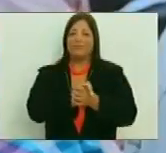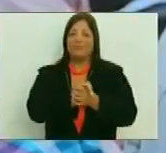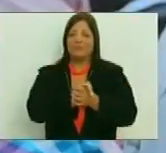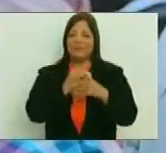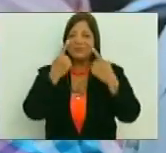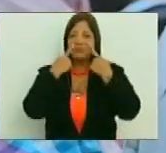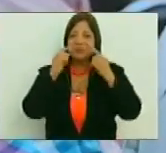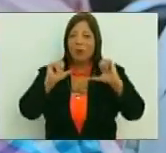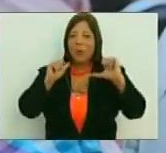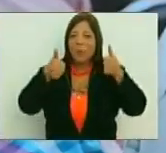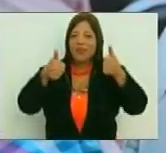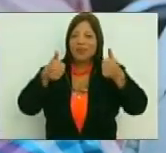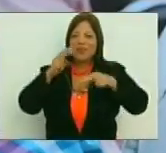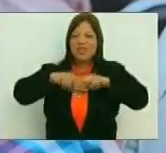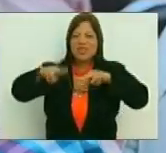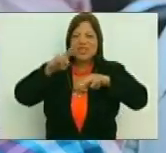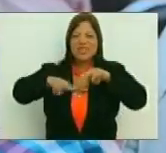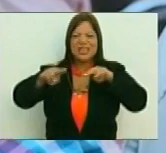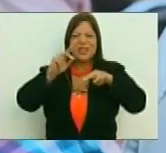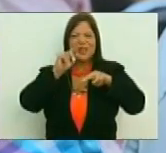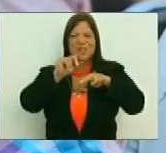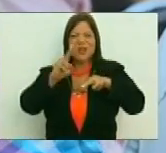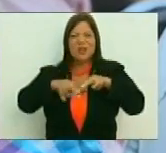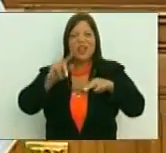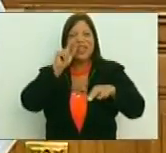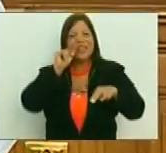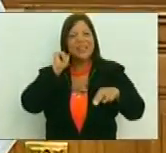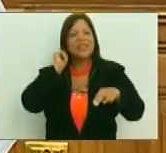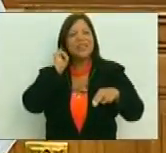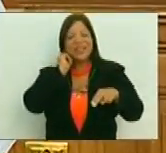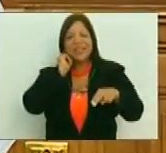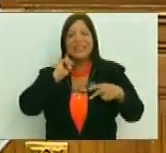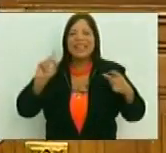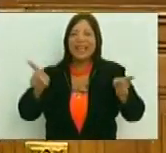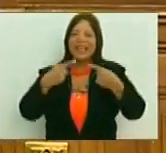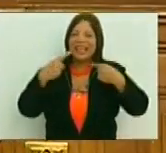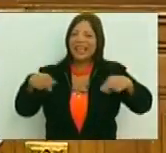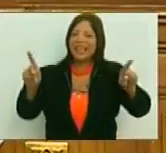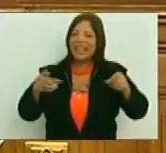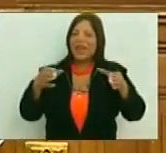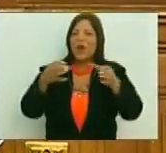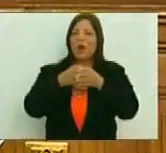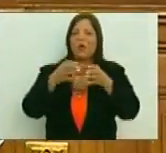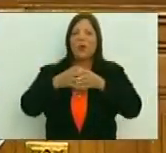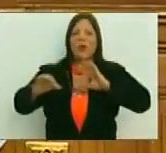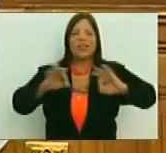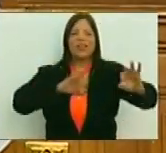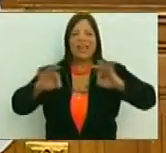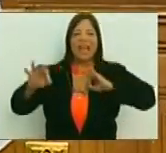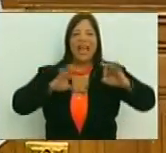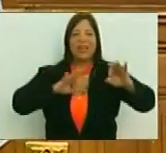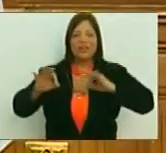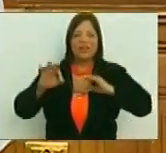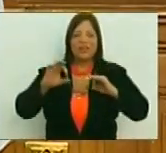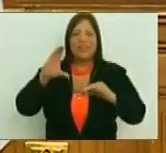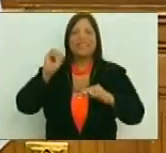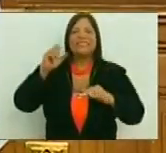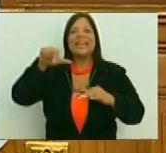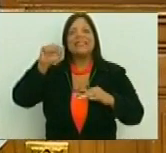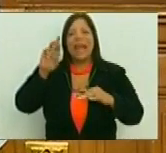con el comienzo con una cantidad de niños del grupo de teatro César Rengifo,